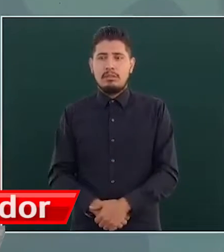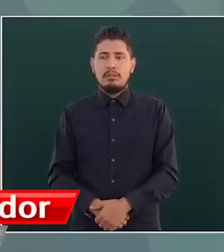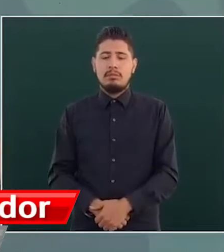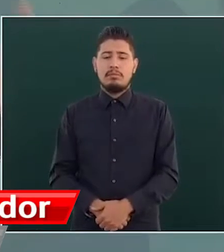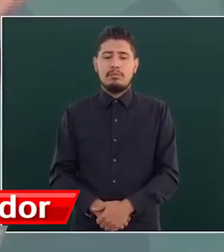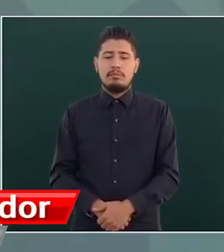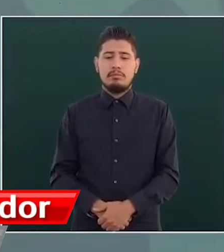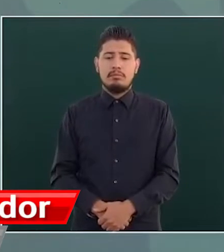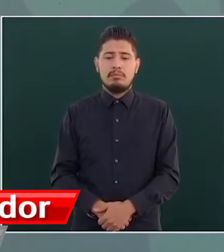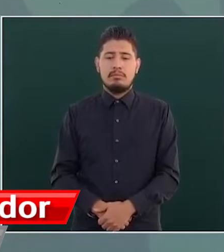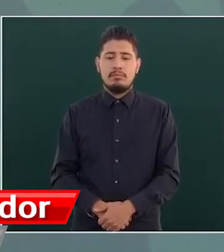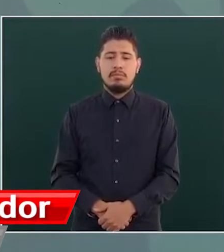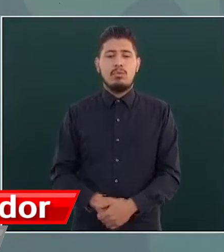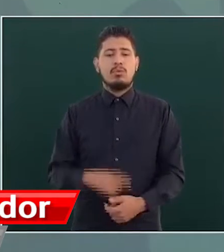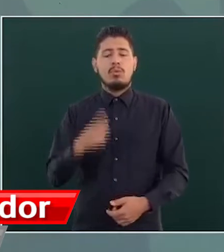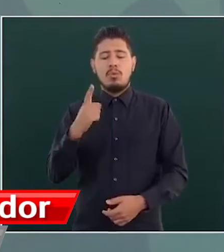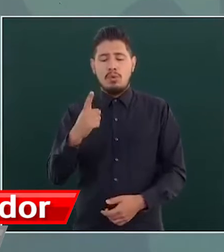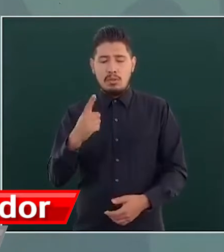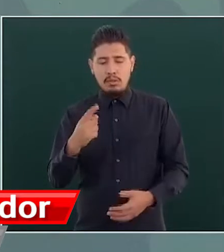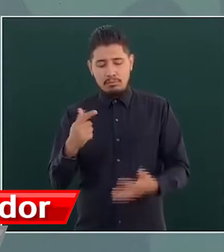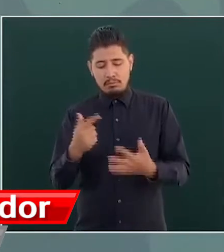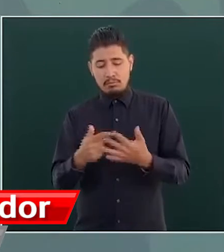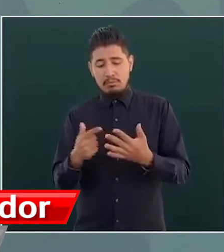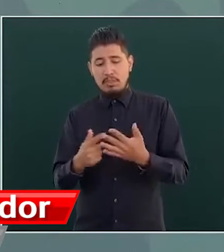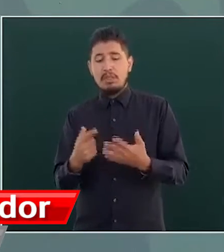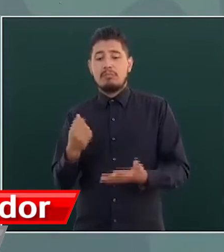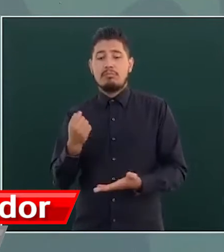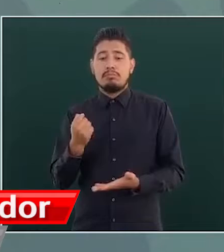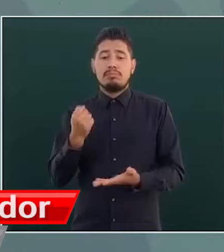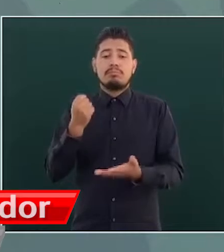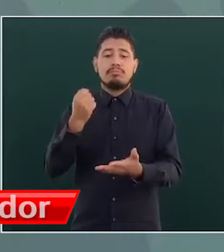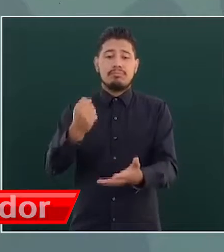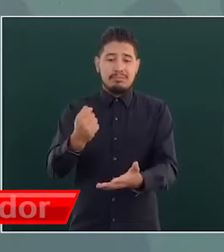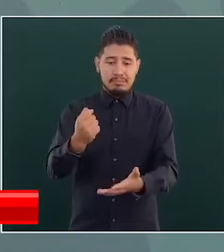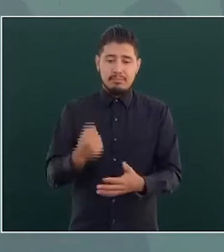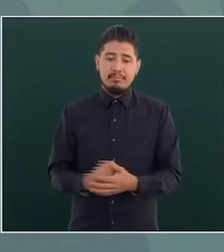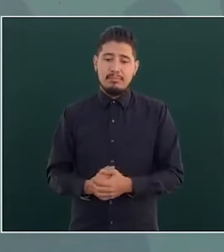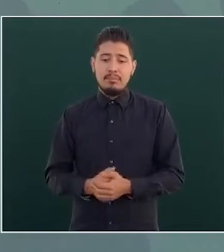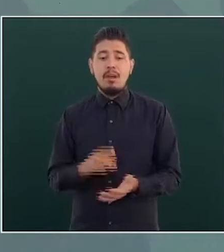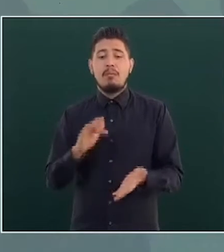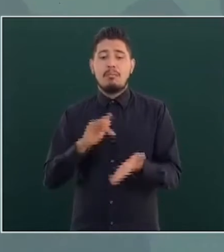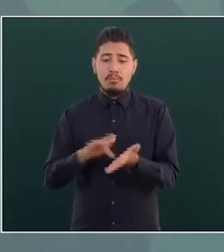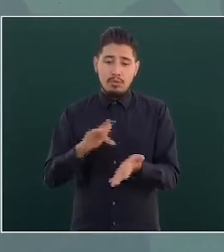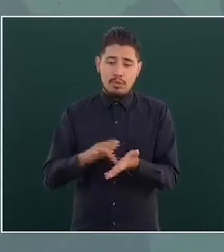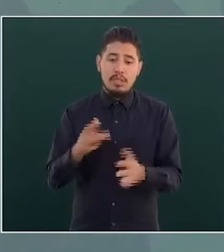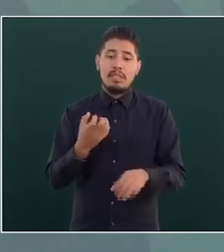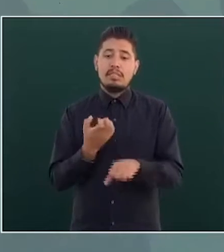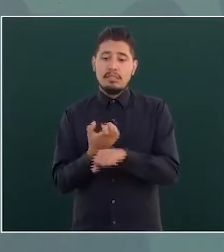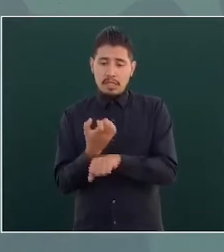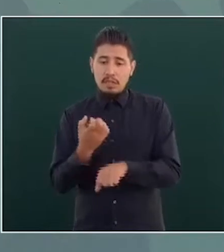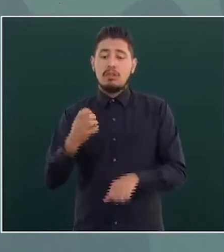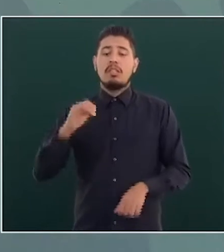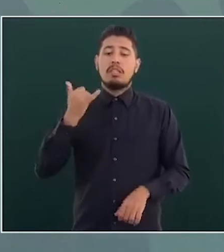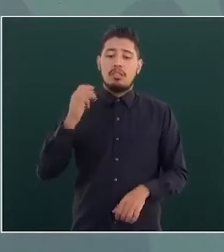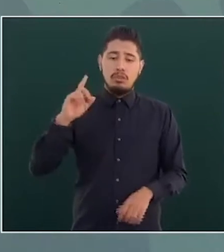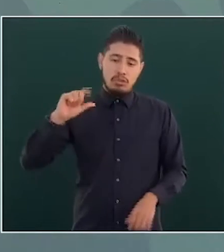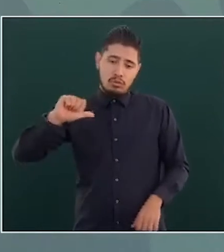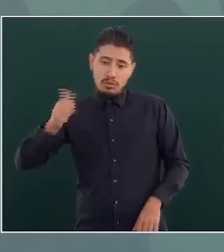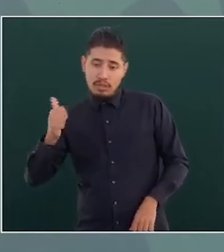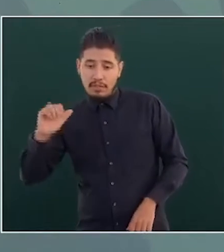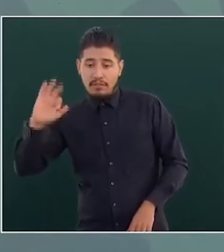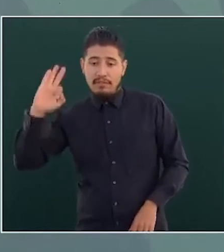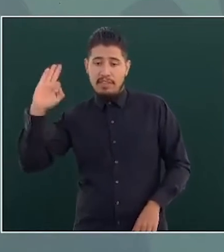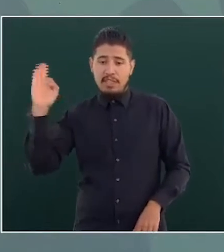una cantidad de recursos la aporta el Estado y otra cantidad la federación.